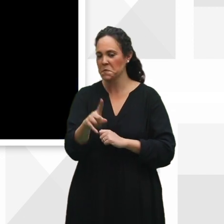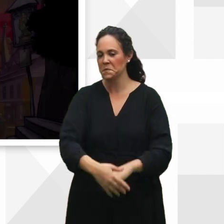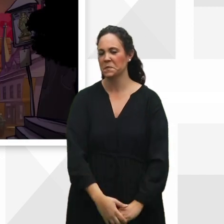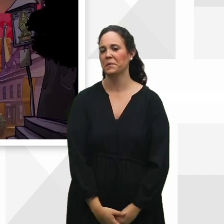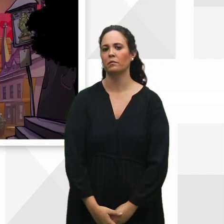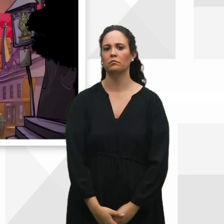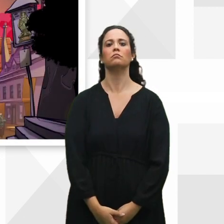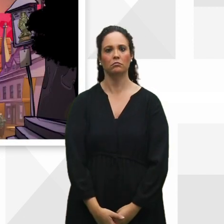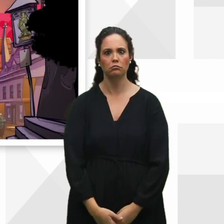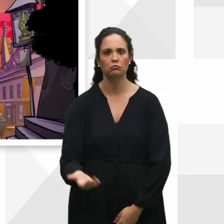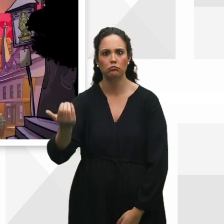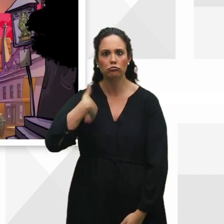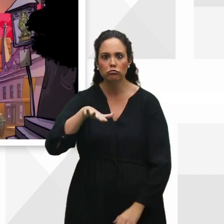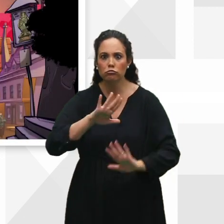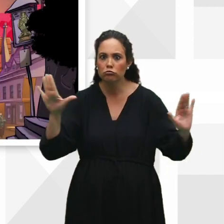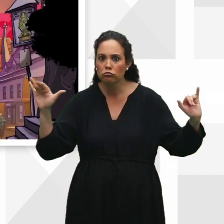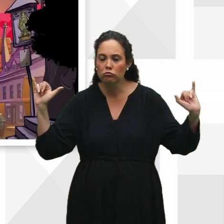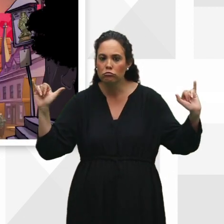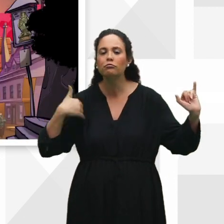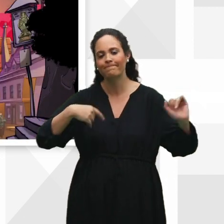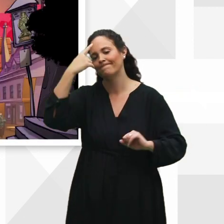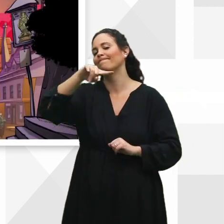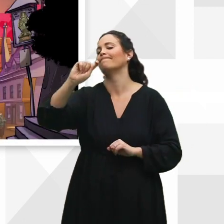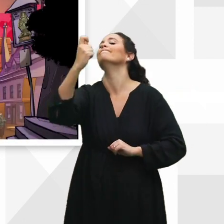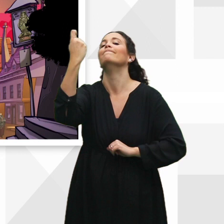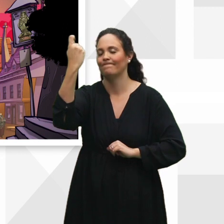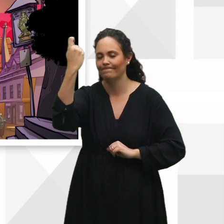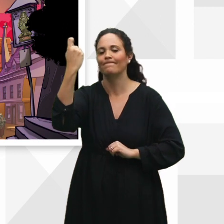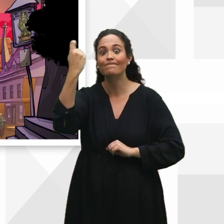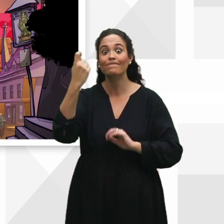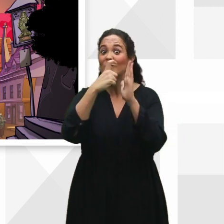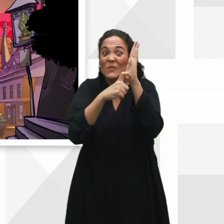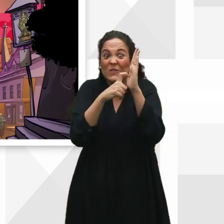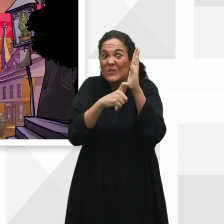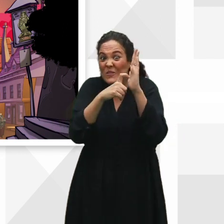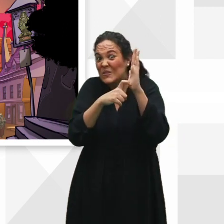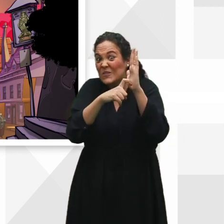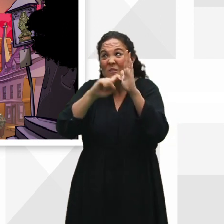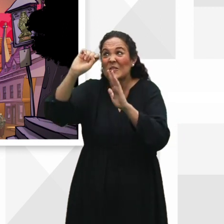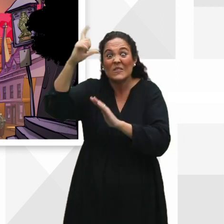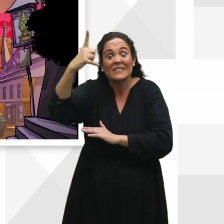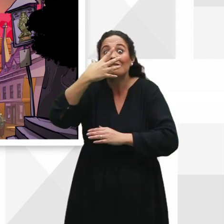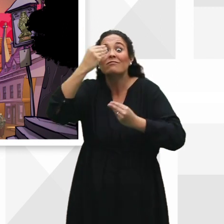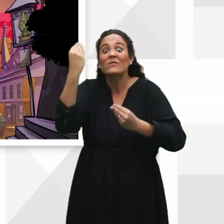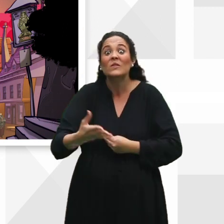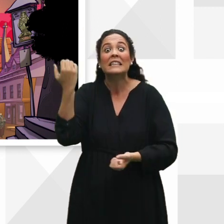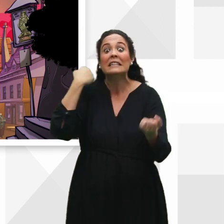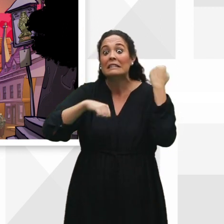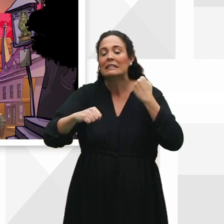¿Ya lo tenéis? Ya sabía que podríais. La fórmula galáctica es la fórmula del buen trato.